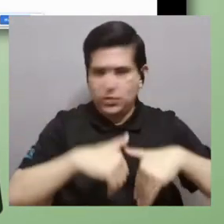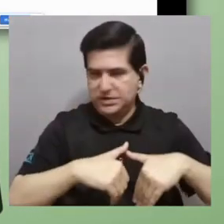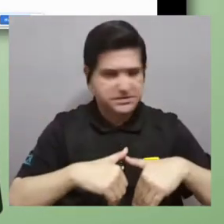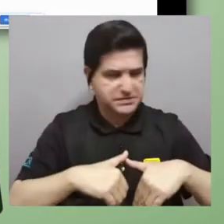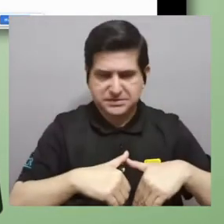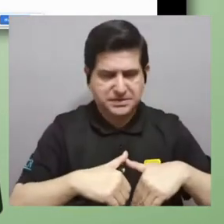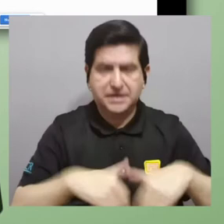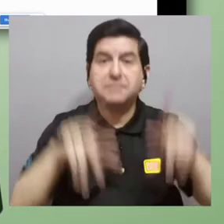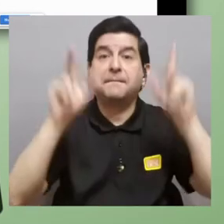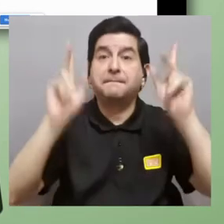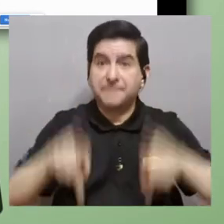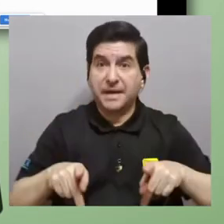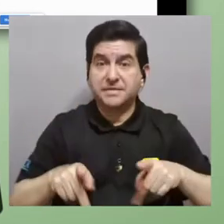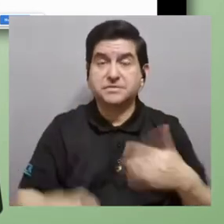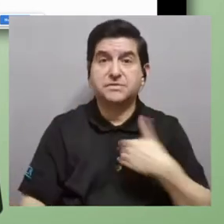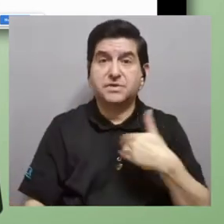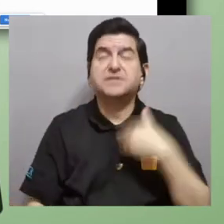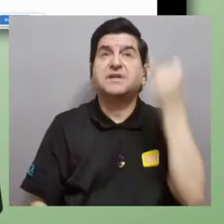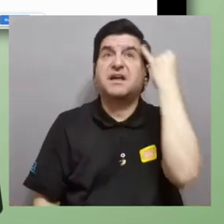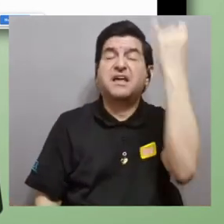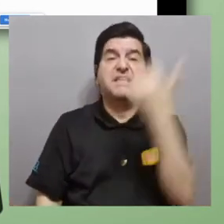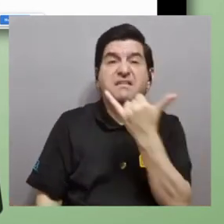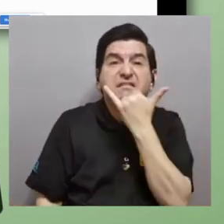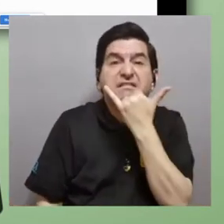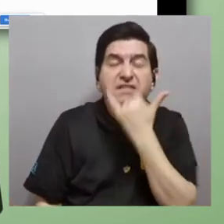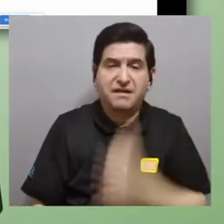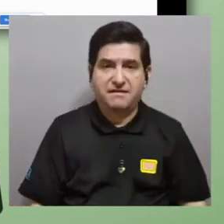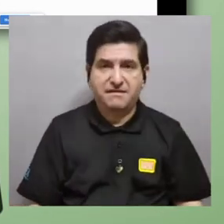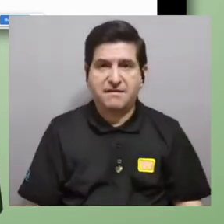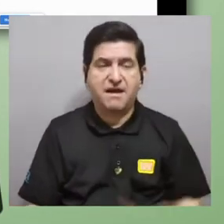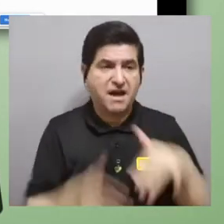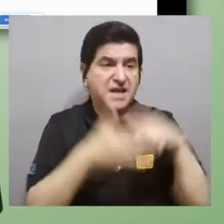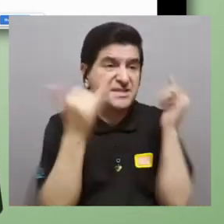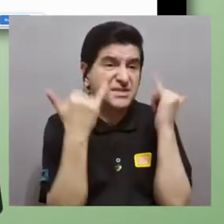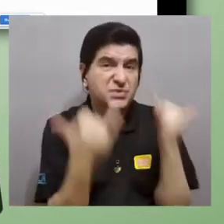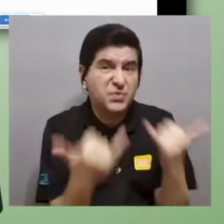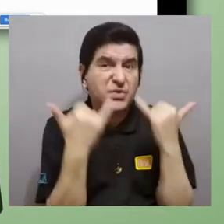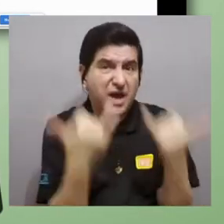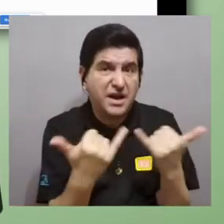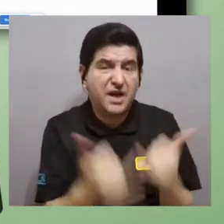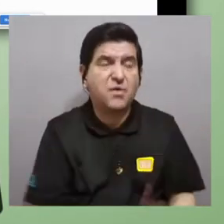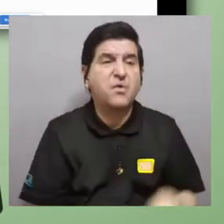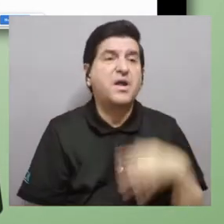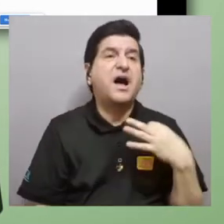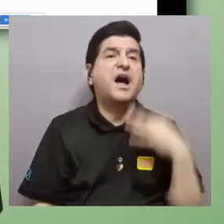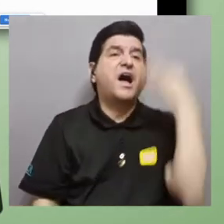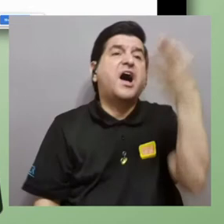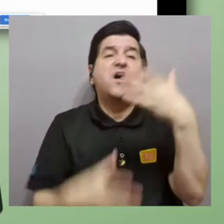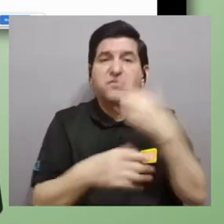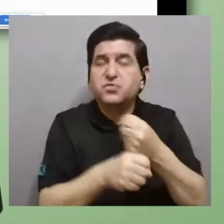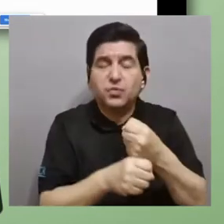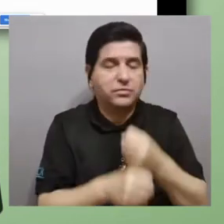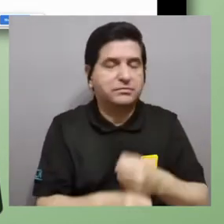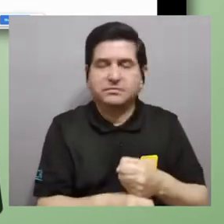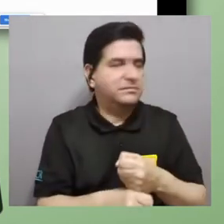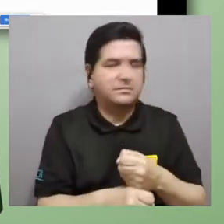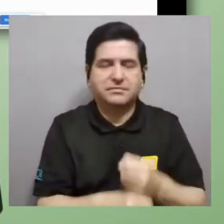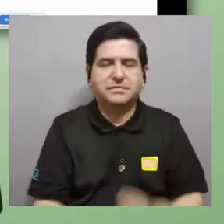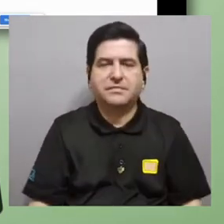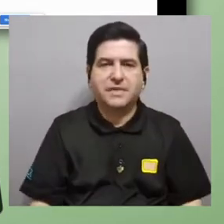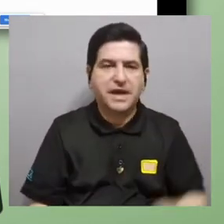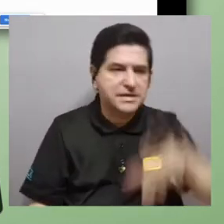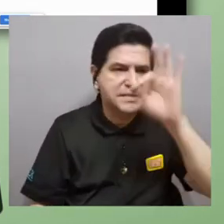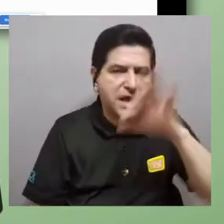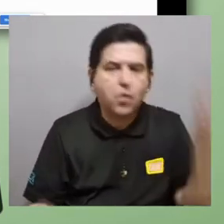existía para aquellas personas que tienen la idea equivocada de que lo que estudian ahora es lo que van a hacer después se trata de